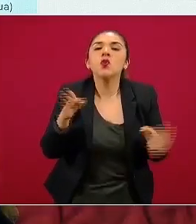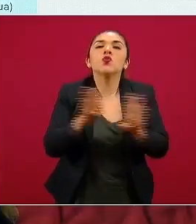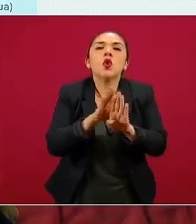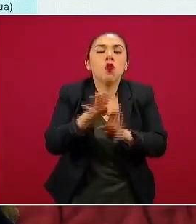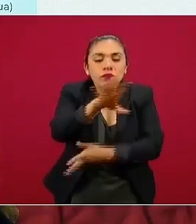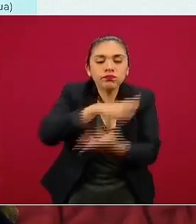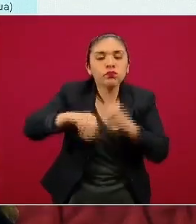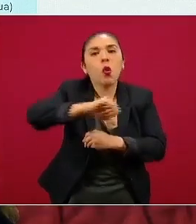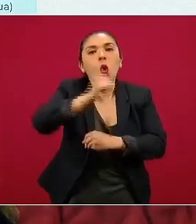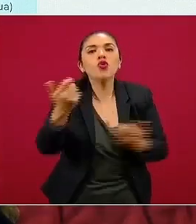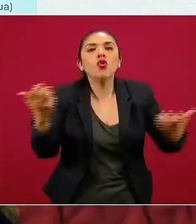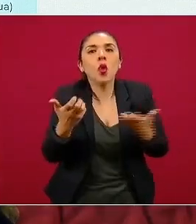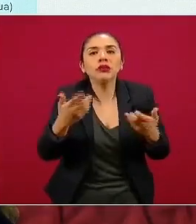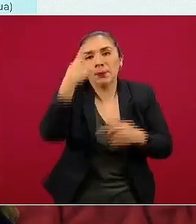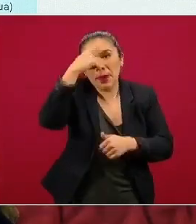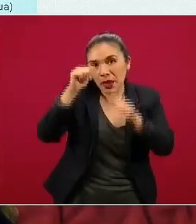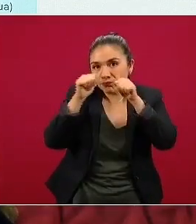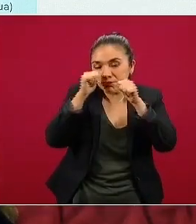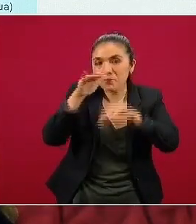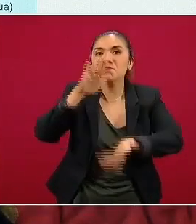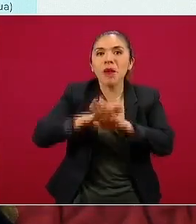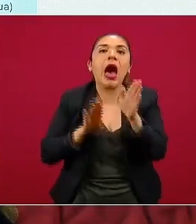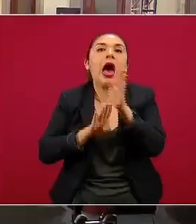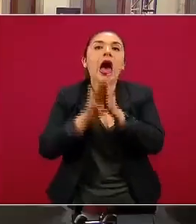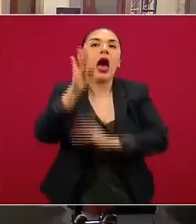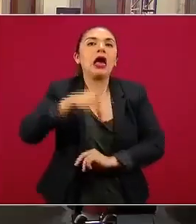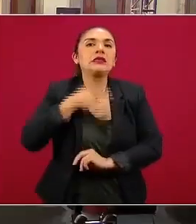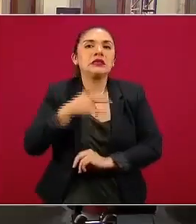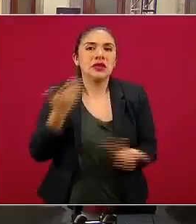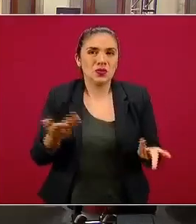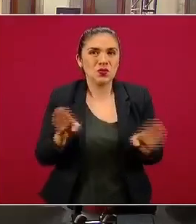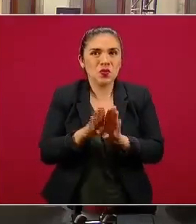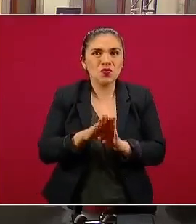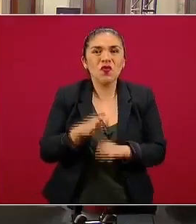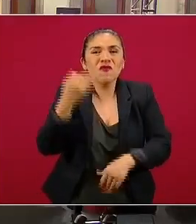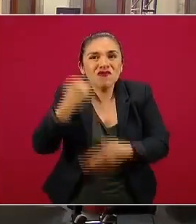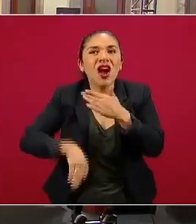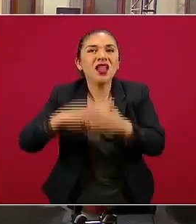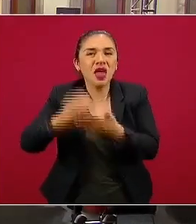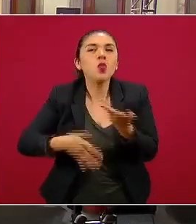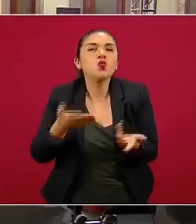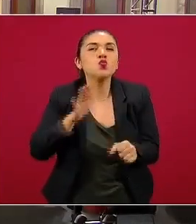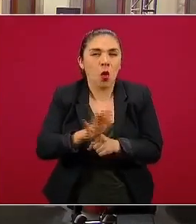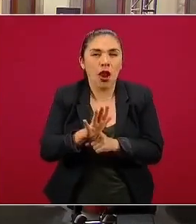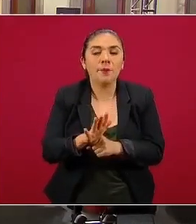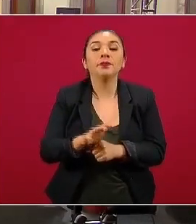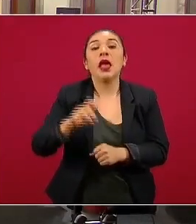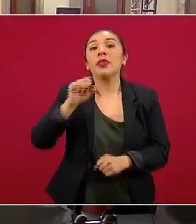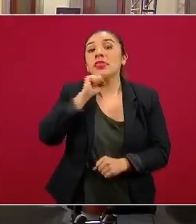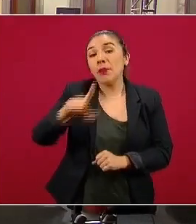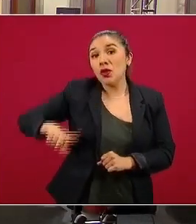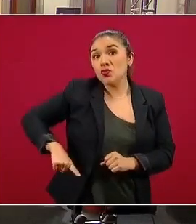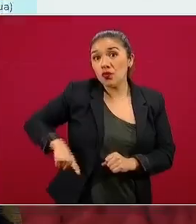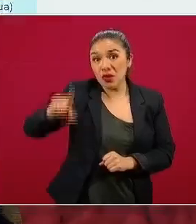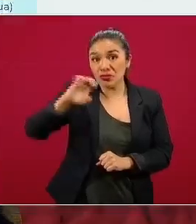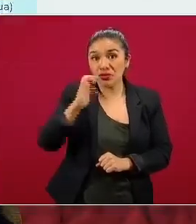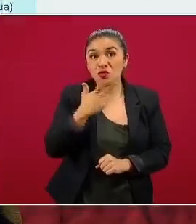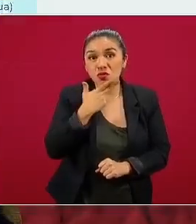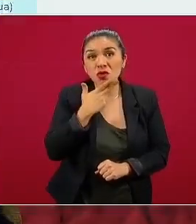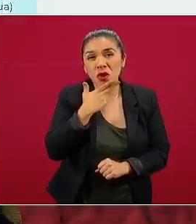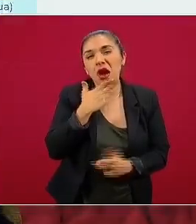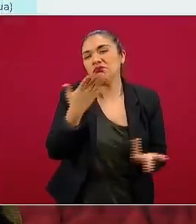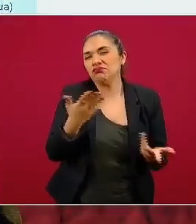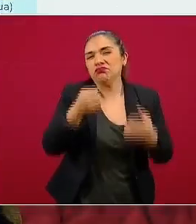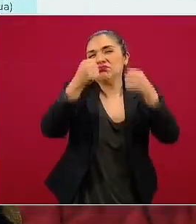acciones en donde todavía se vean focos rojos que atender. Y el gobierno de Chihuahua, y como de